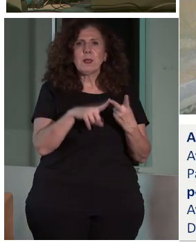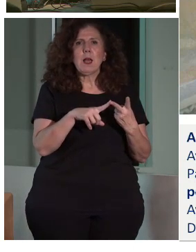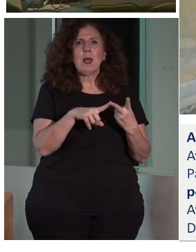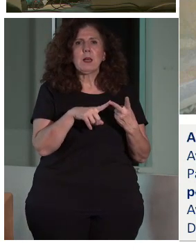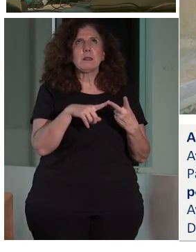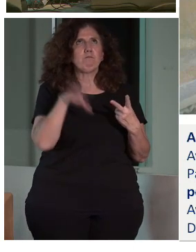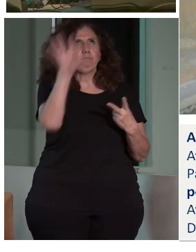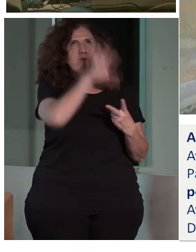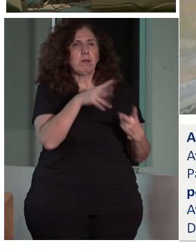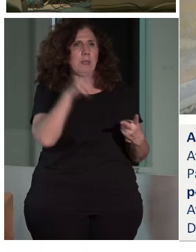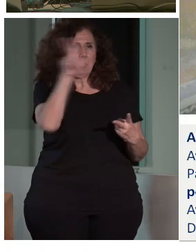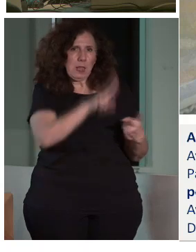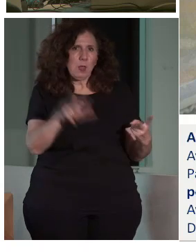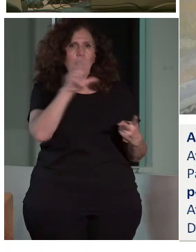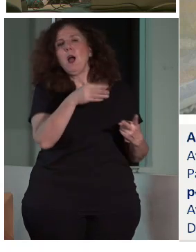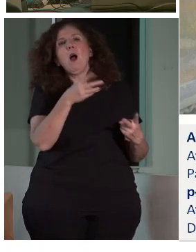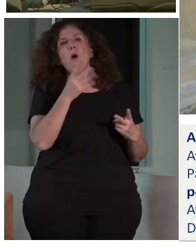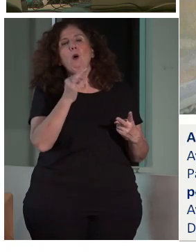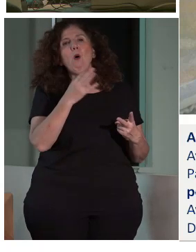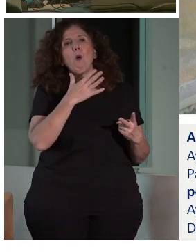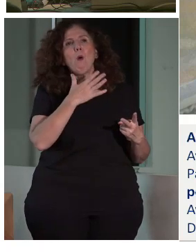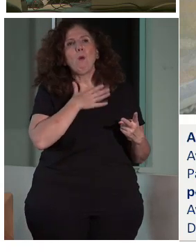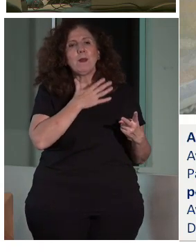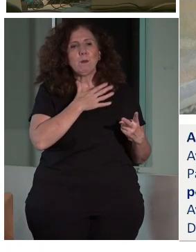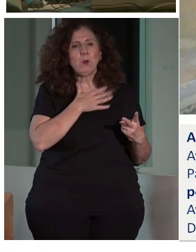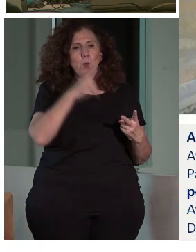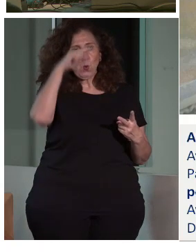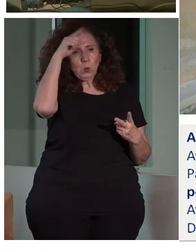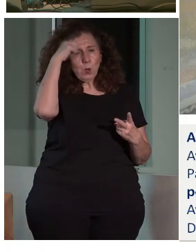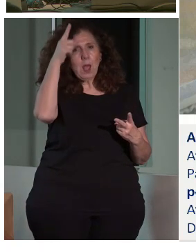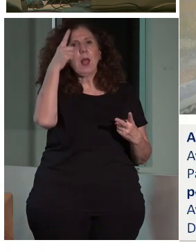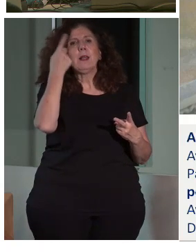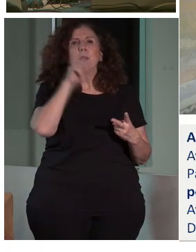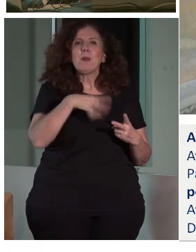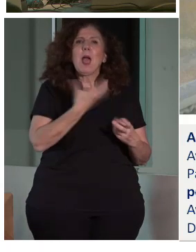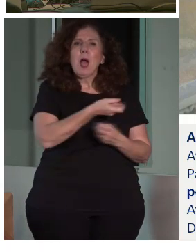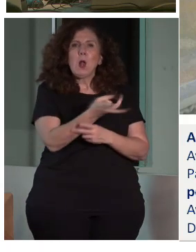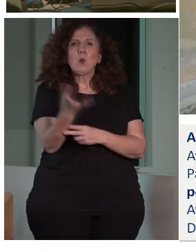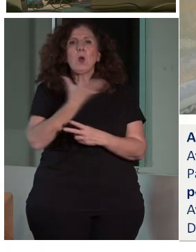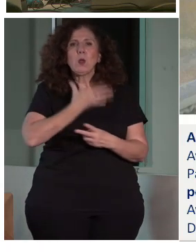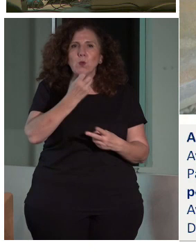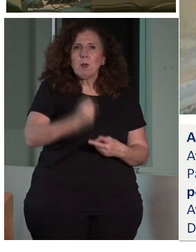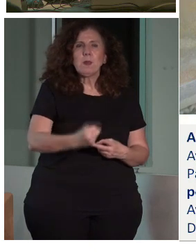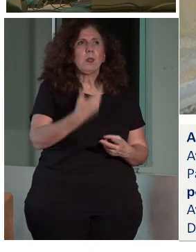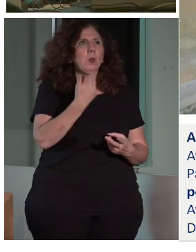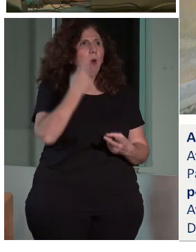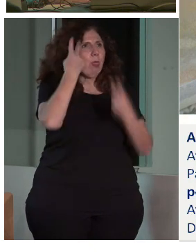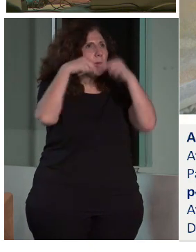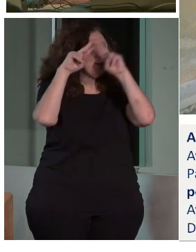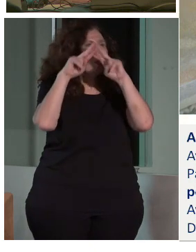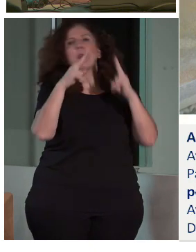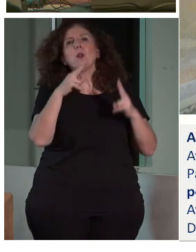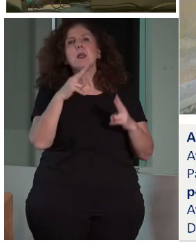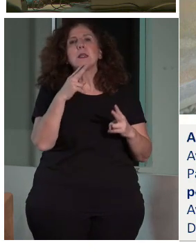nivel estatal, como el Instituto de Patrimonio Cultural, a nivel local, como determinados ayuntamientos, de Diputación de Cataluña. Había